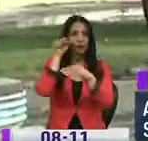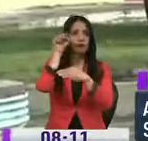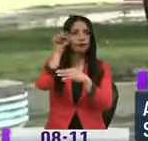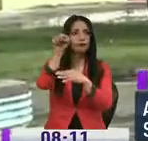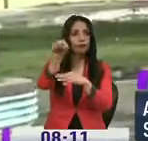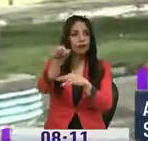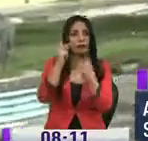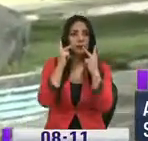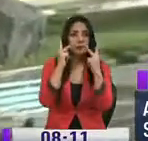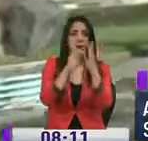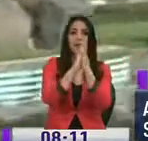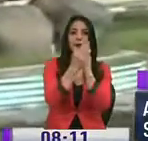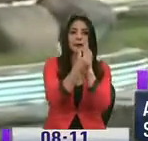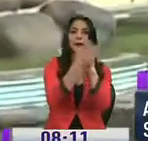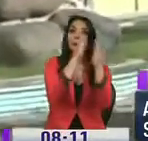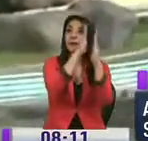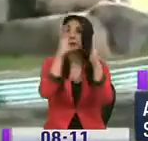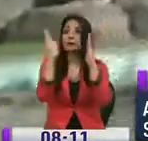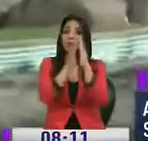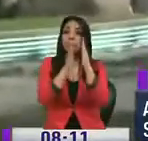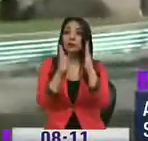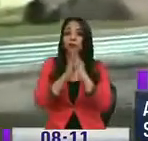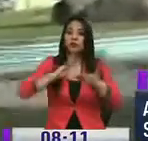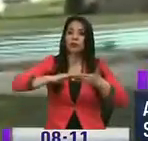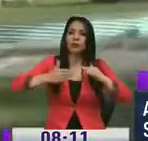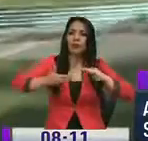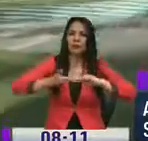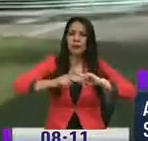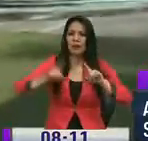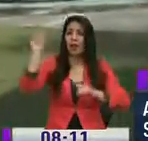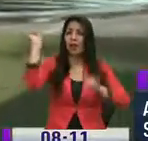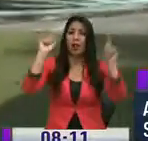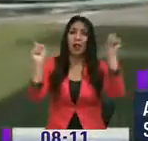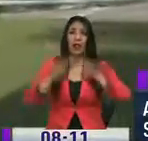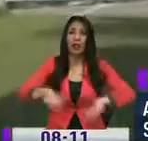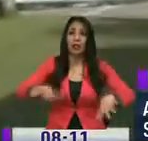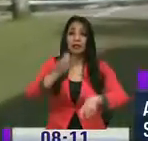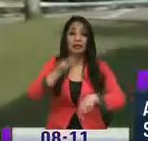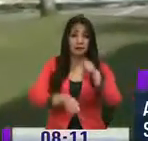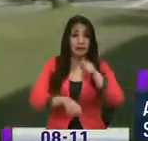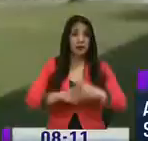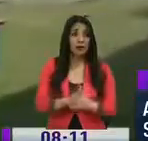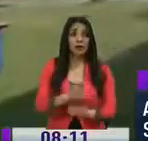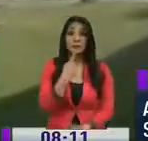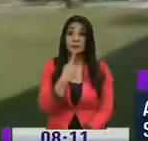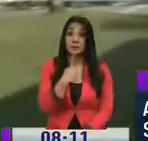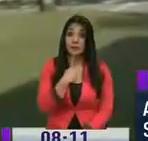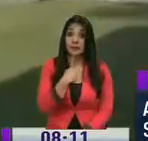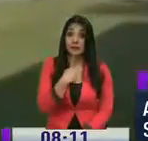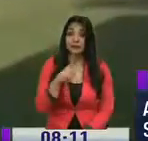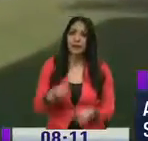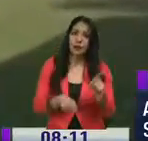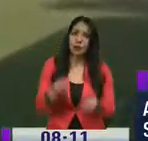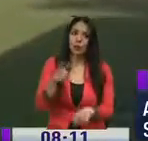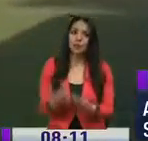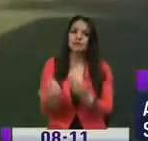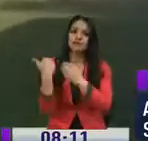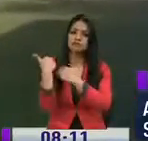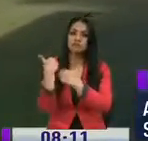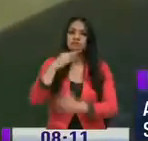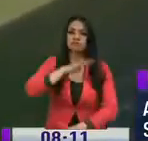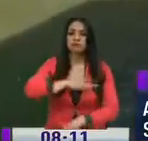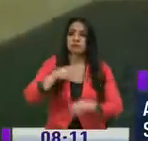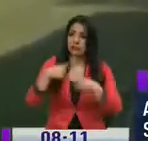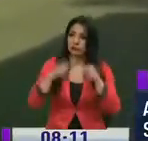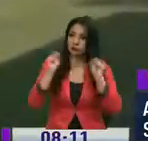biblioteca de la comunidad que está llena de grafitis y en mal estado. Me decían que hay varias competencias dentro del municipio para poder